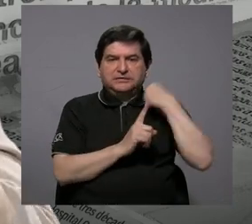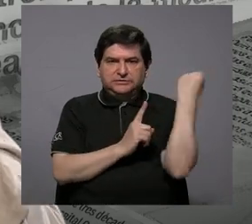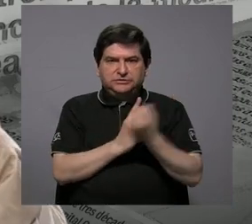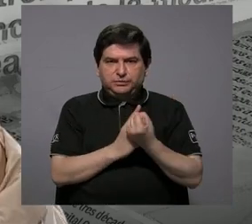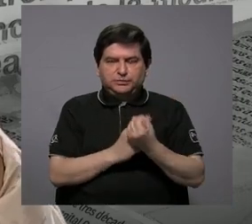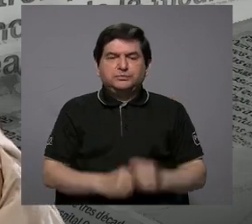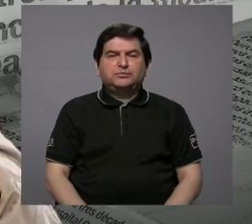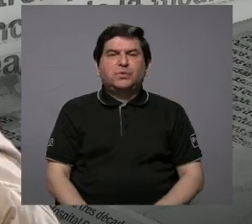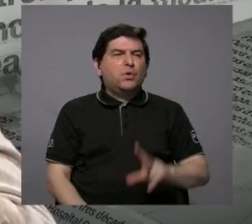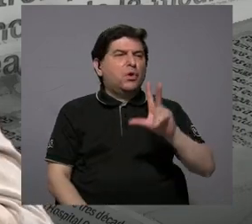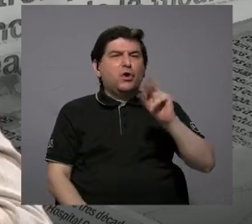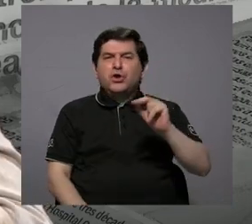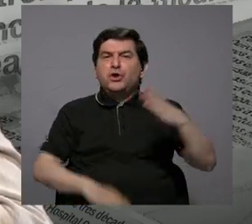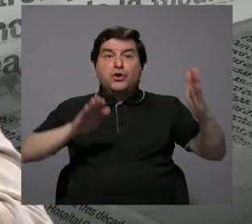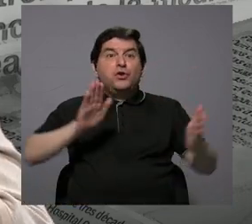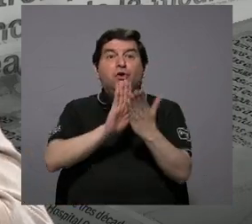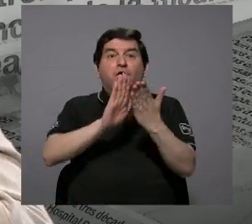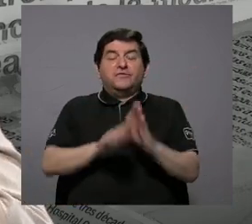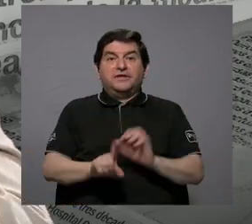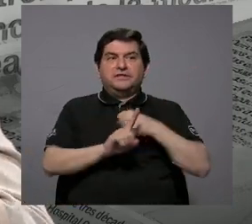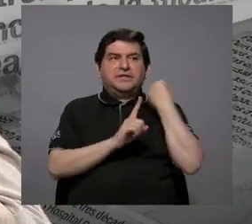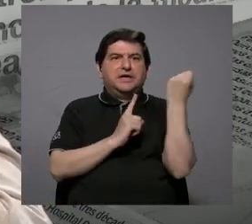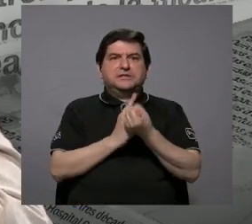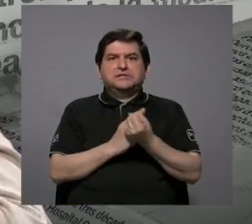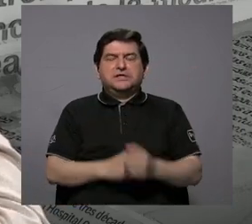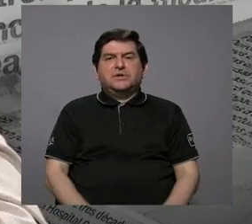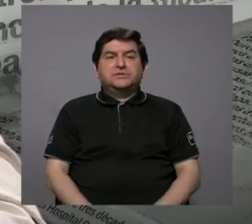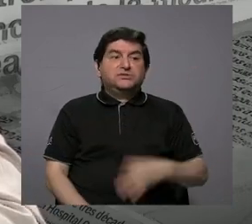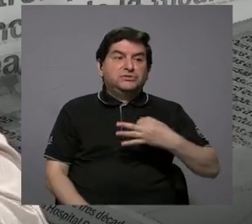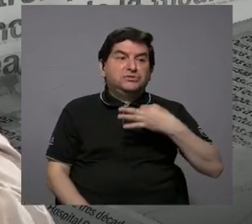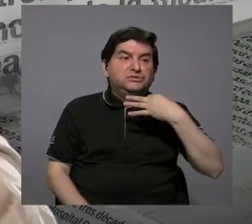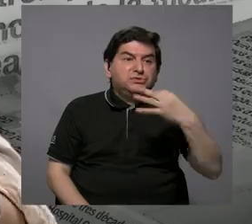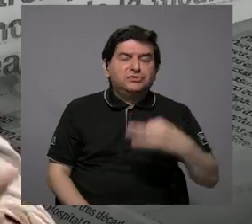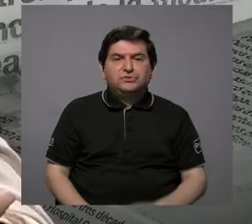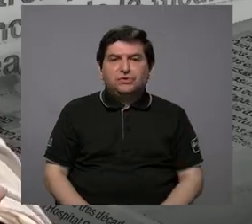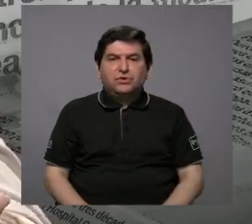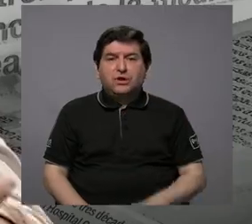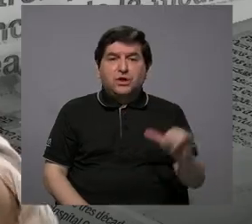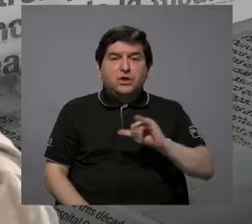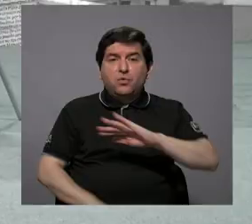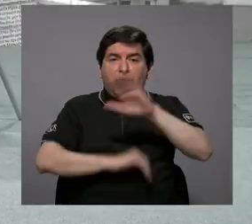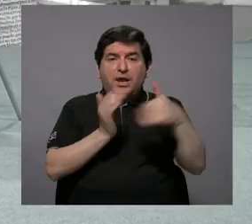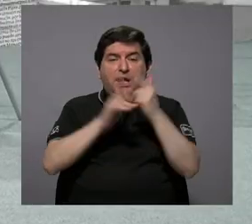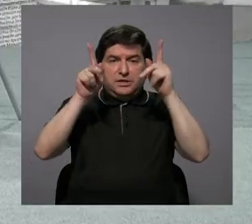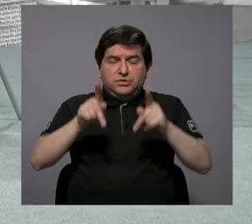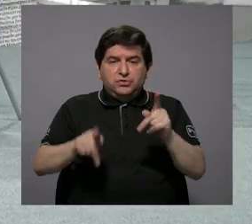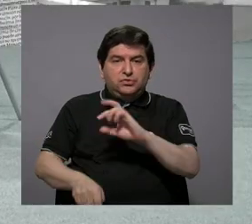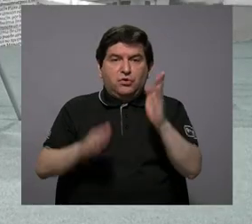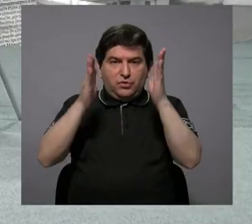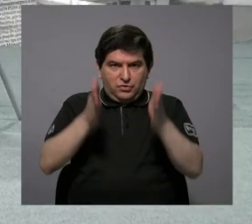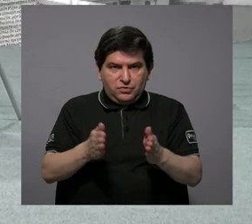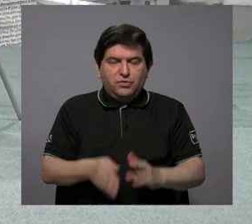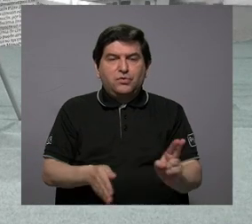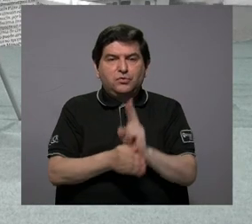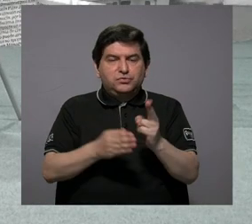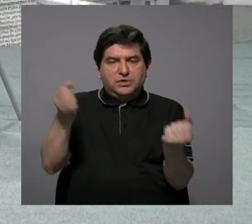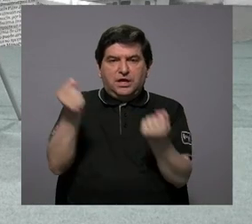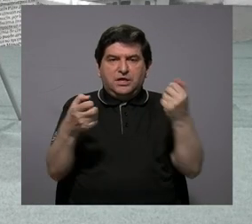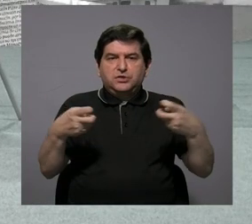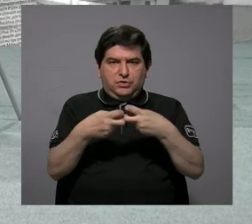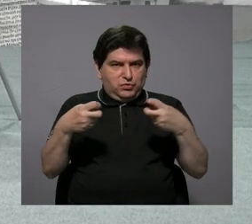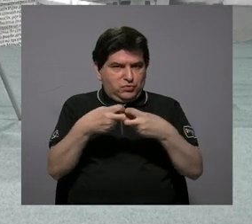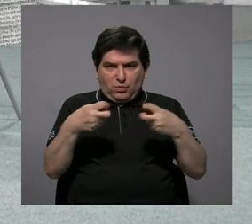y que no se enfrenten a una condición mucho más cotidiana, como lo haría cualquier costarricense al utilizar un vehículo eléctrico,